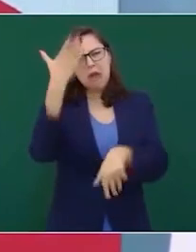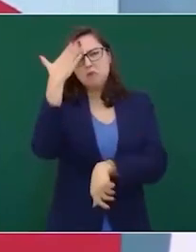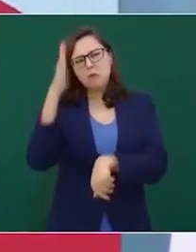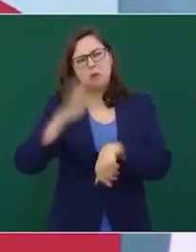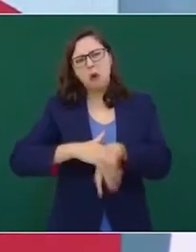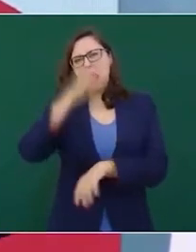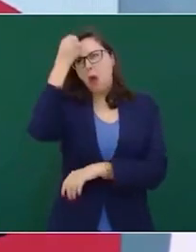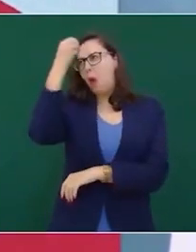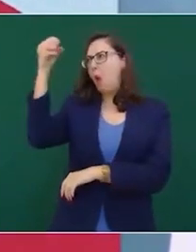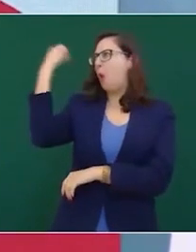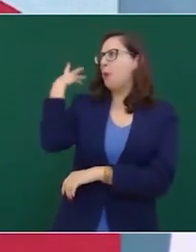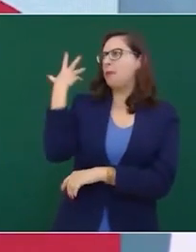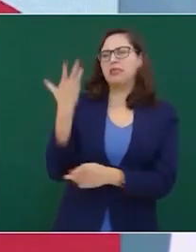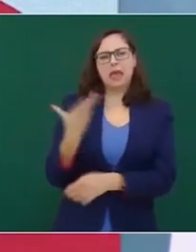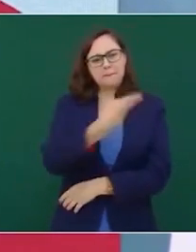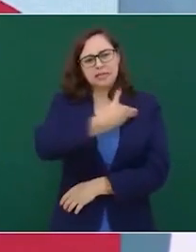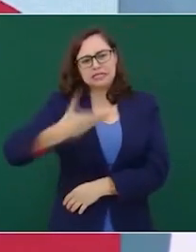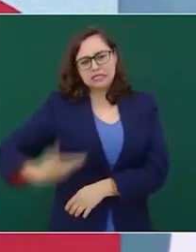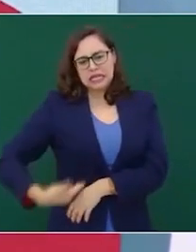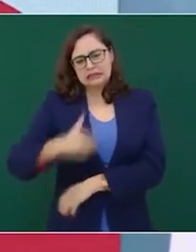que era del PRI,